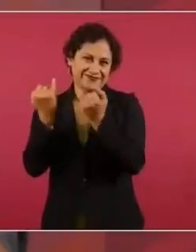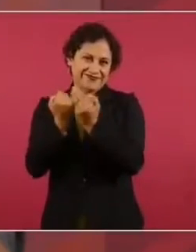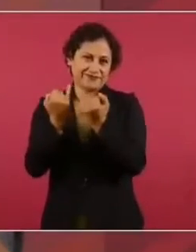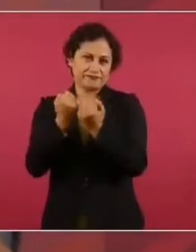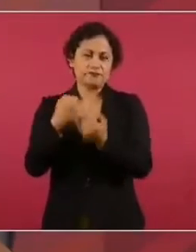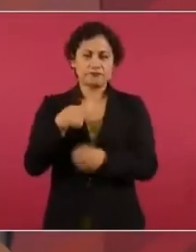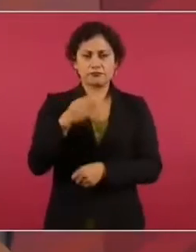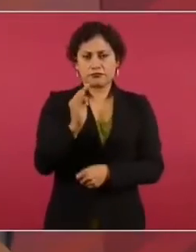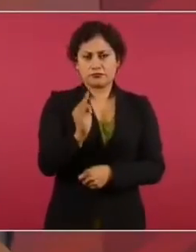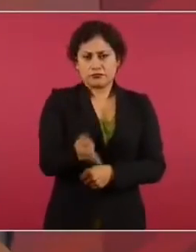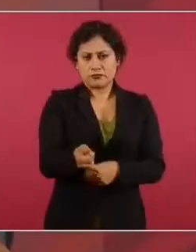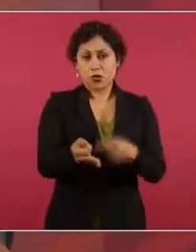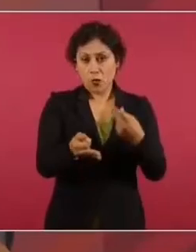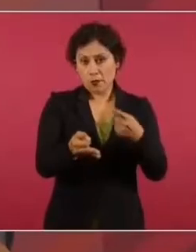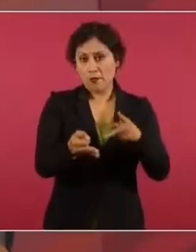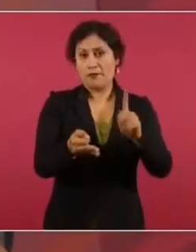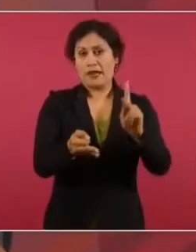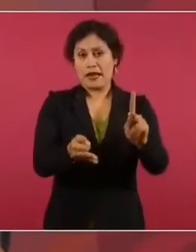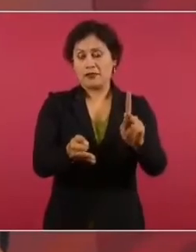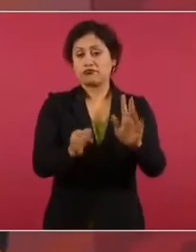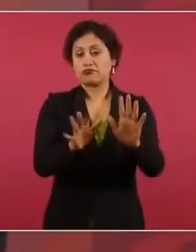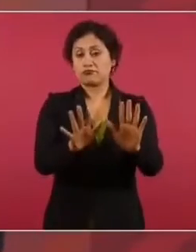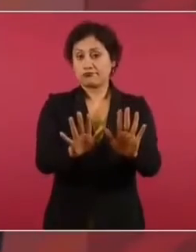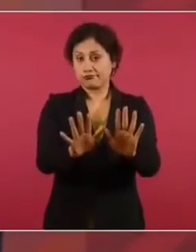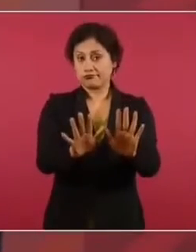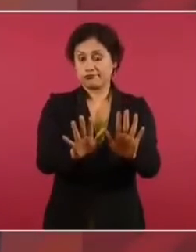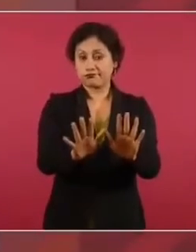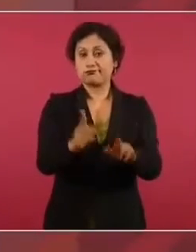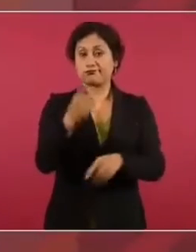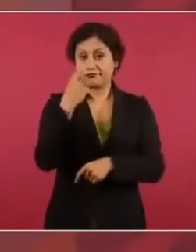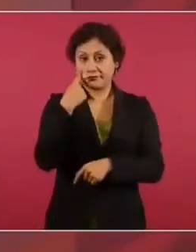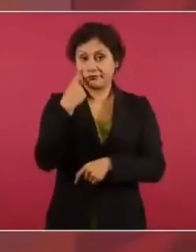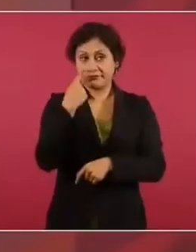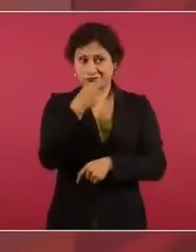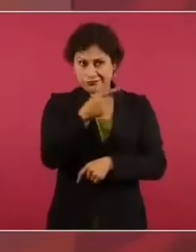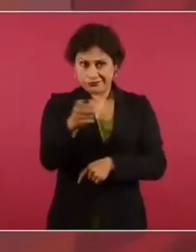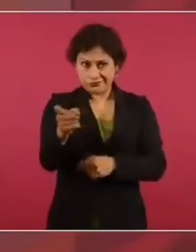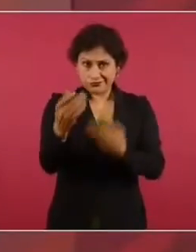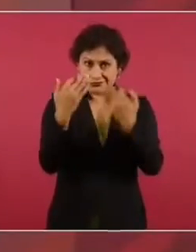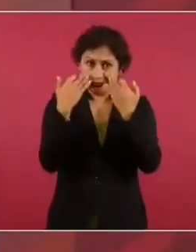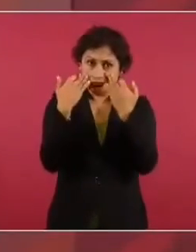¿por qué no ven los hechos?